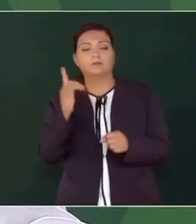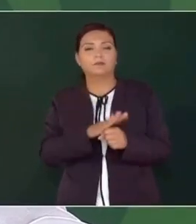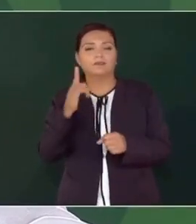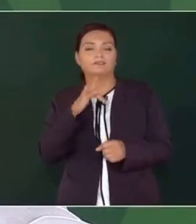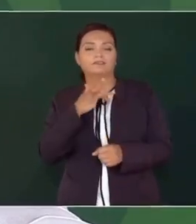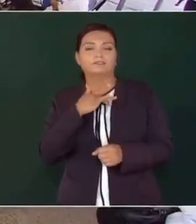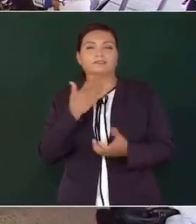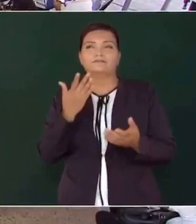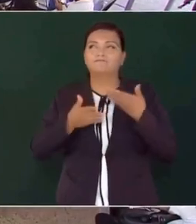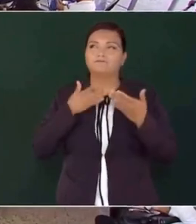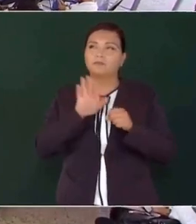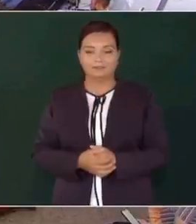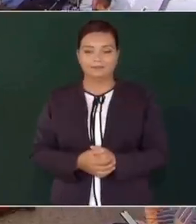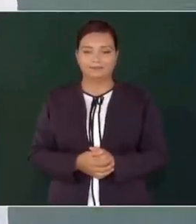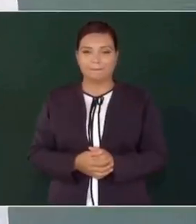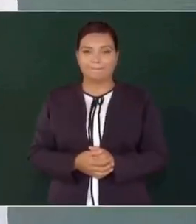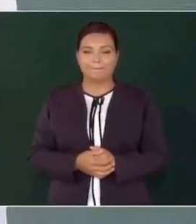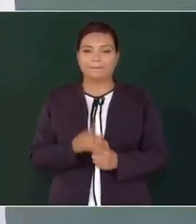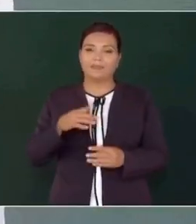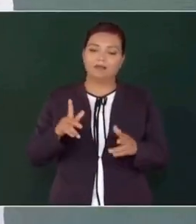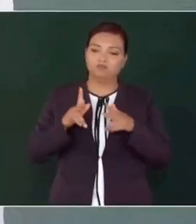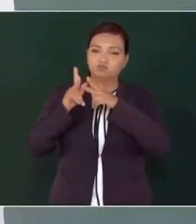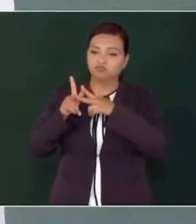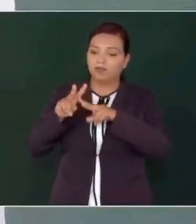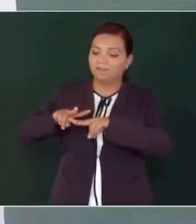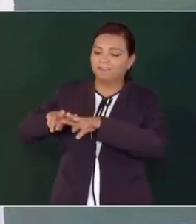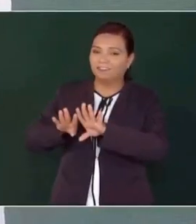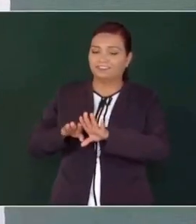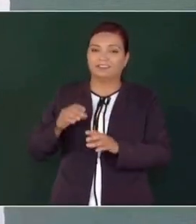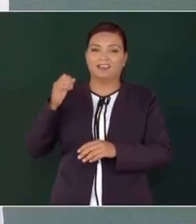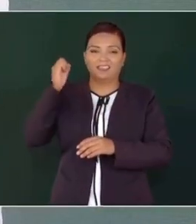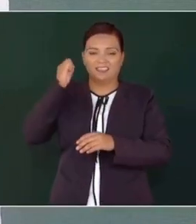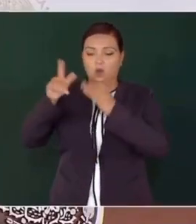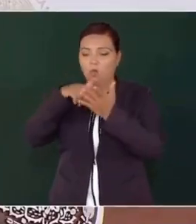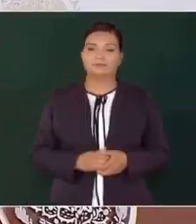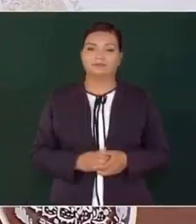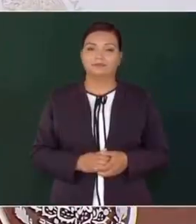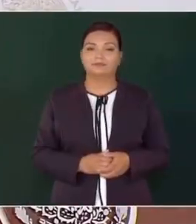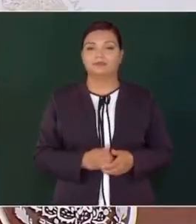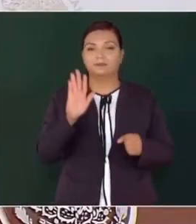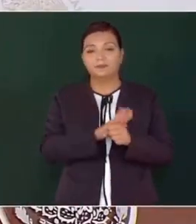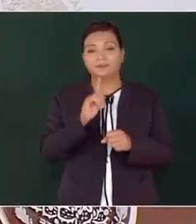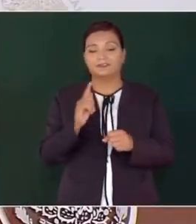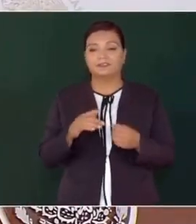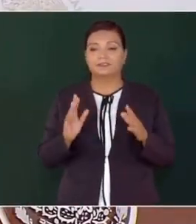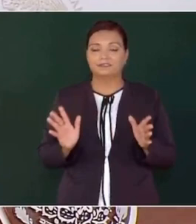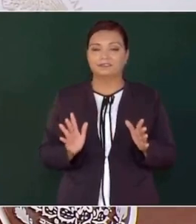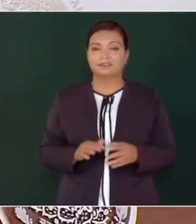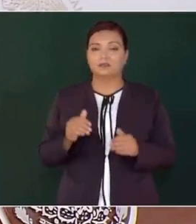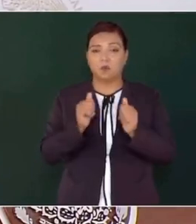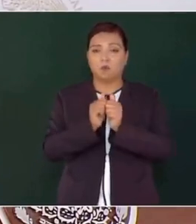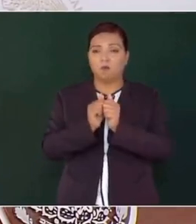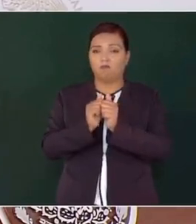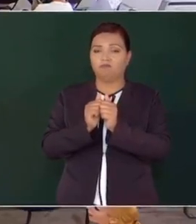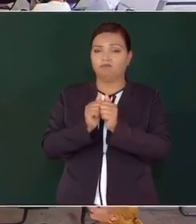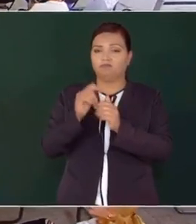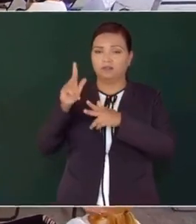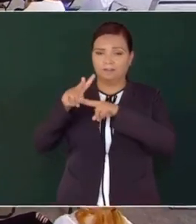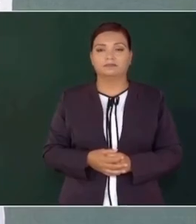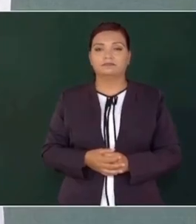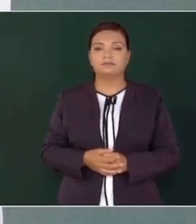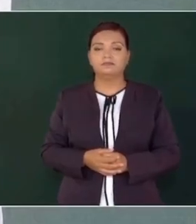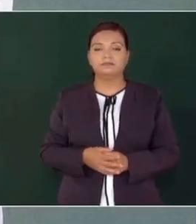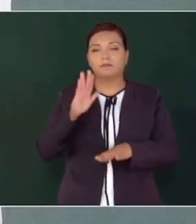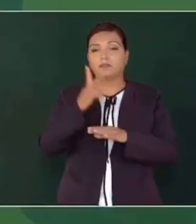es el rescate de una vía del ferrocarril en una región estratégica. Ya con este bien, hemos